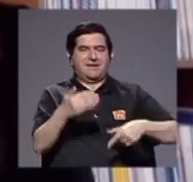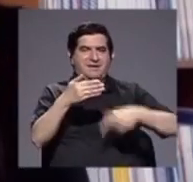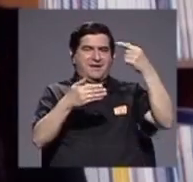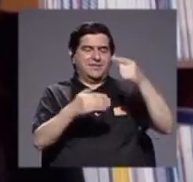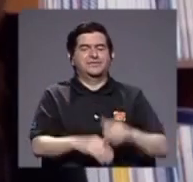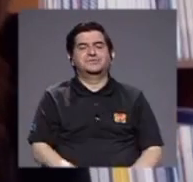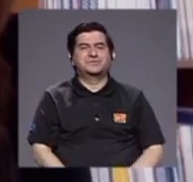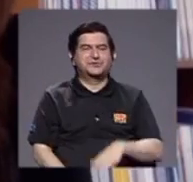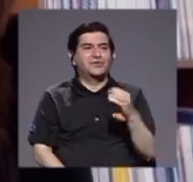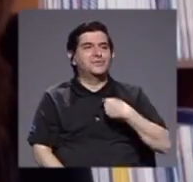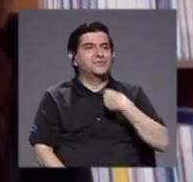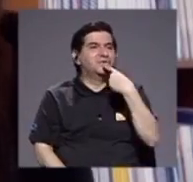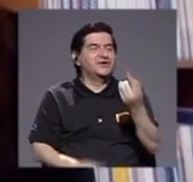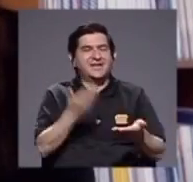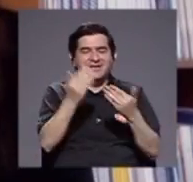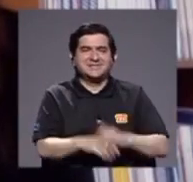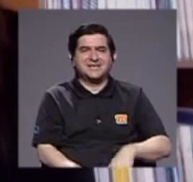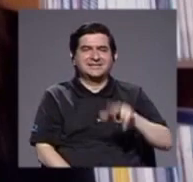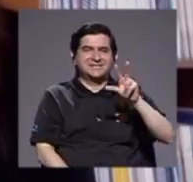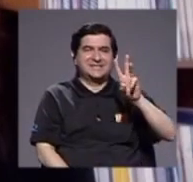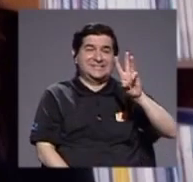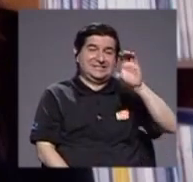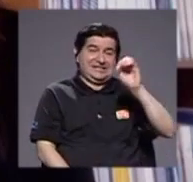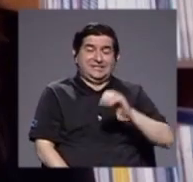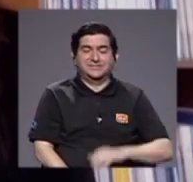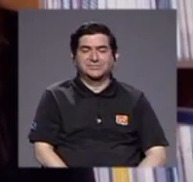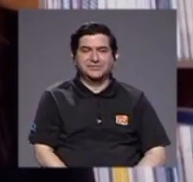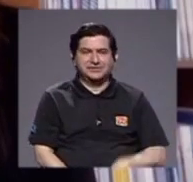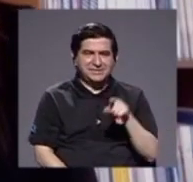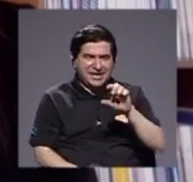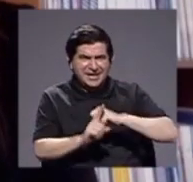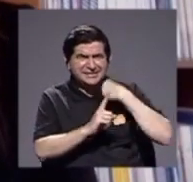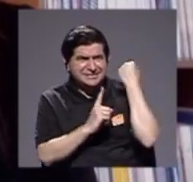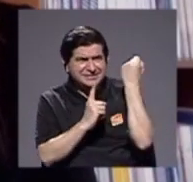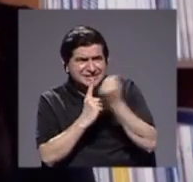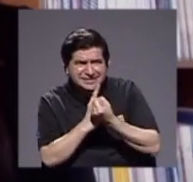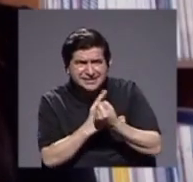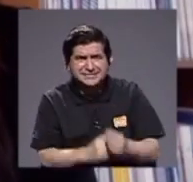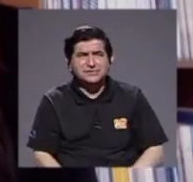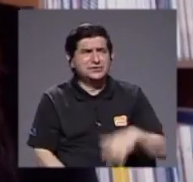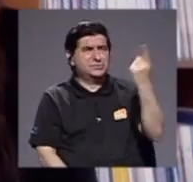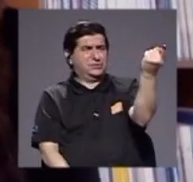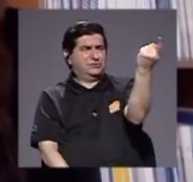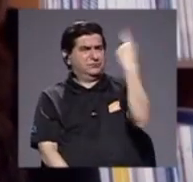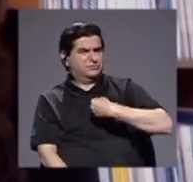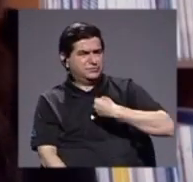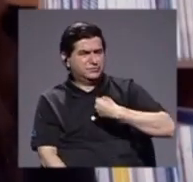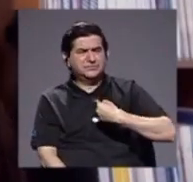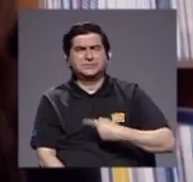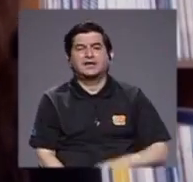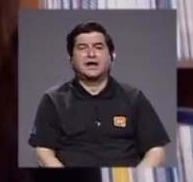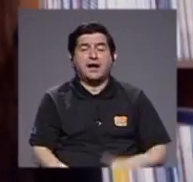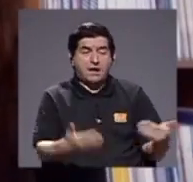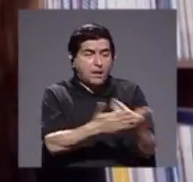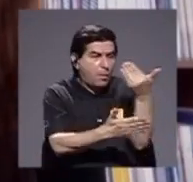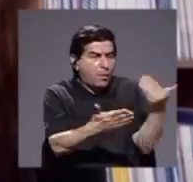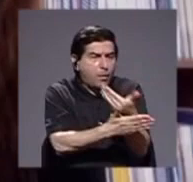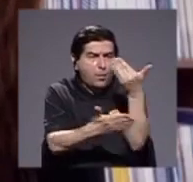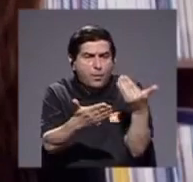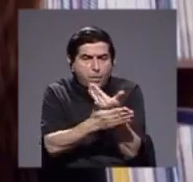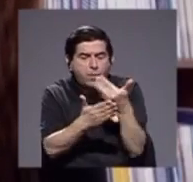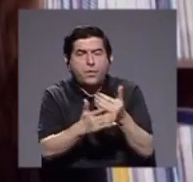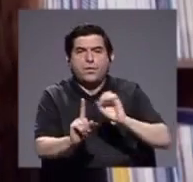grados diría yo y eso ya pues esta pandemia nos ha obligado yo diría a innovar en la